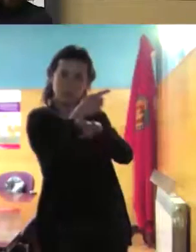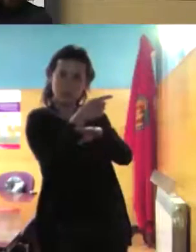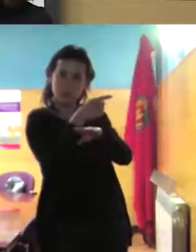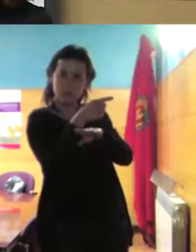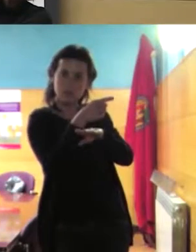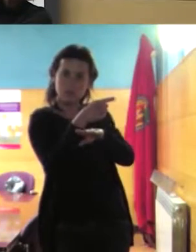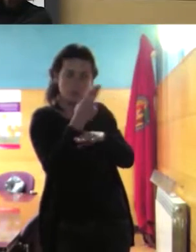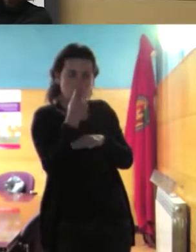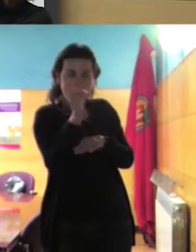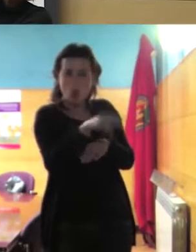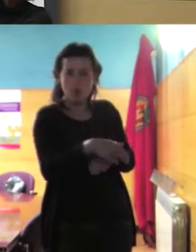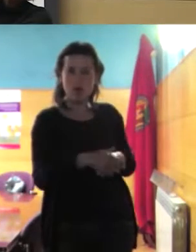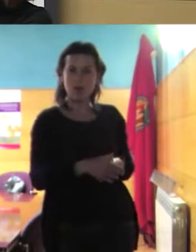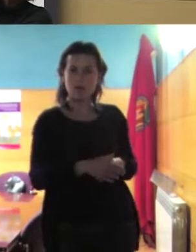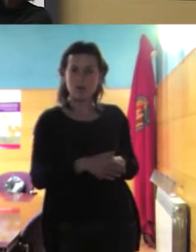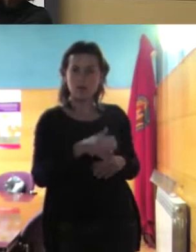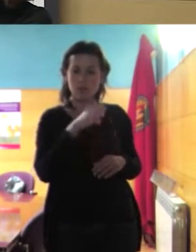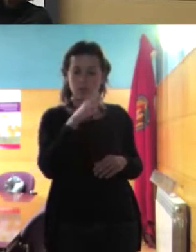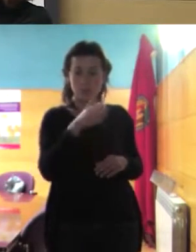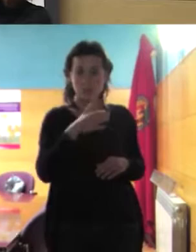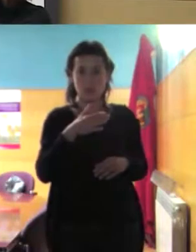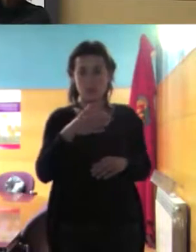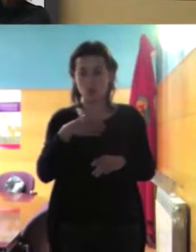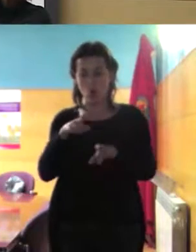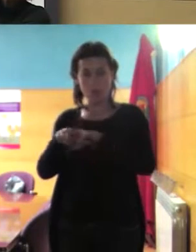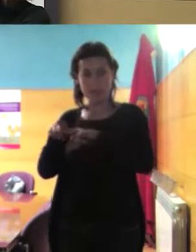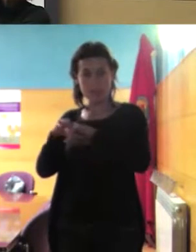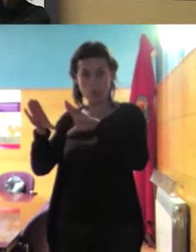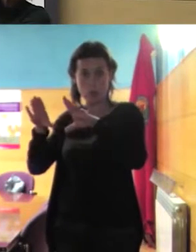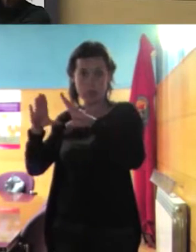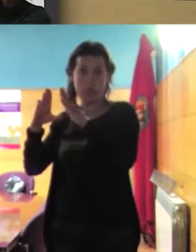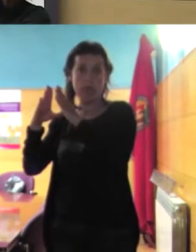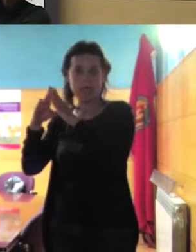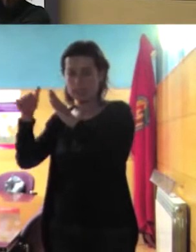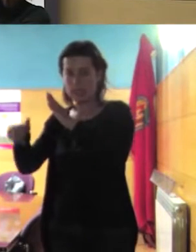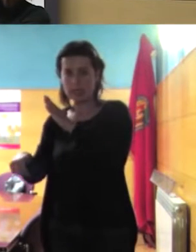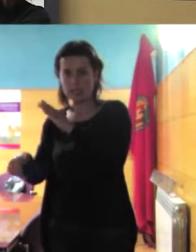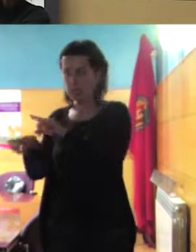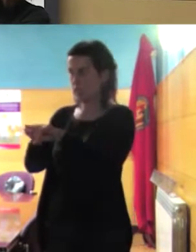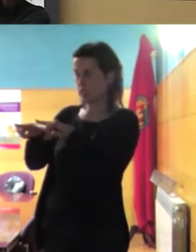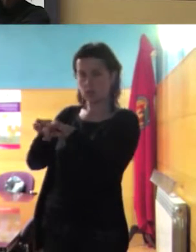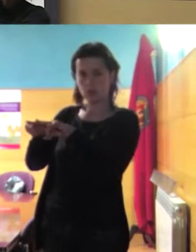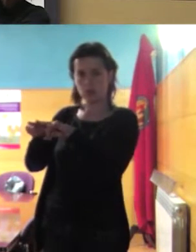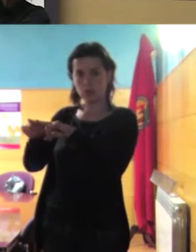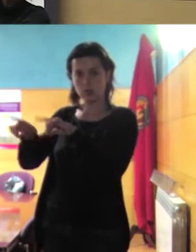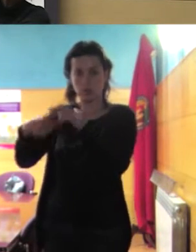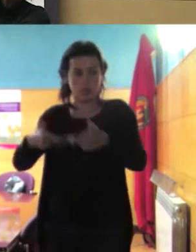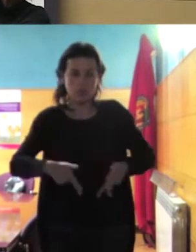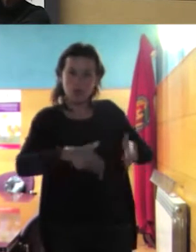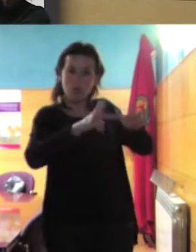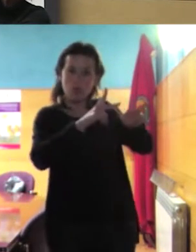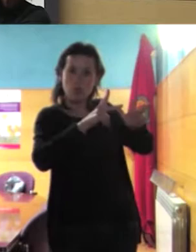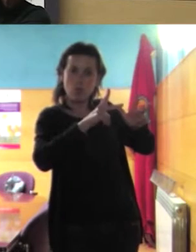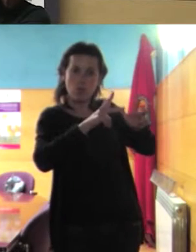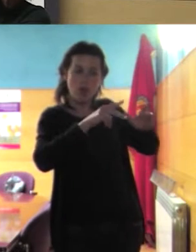no vale no vale porque si estoy criticando ciertas posturas de la empresa aquí pues tampoco puedo permitir que porque tenga